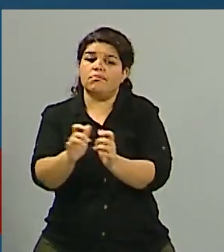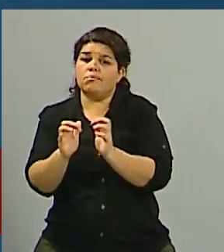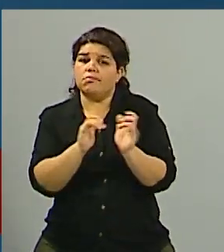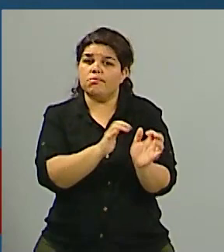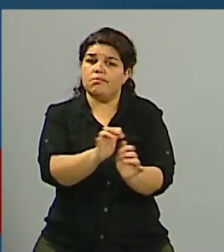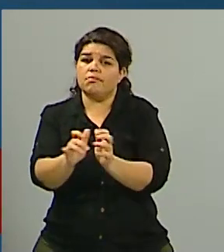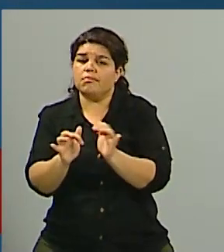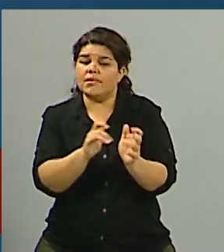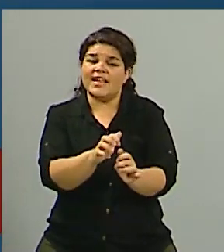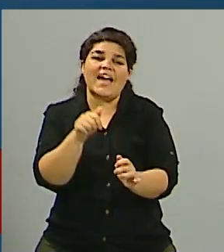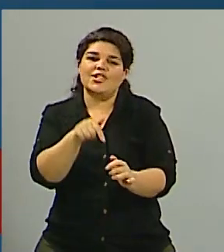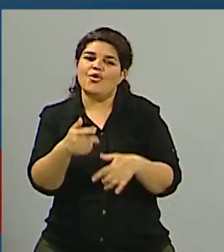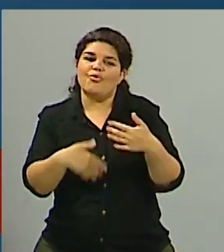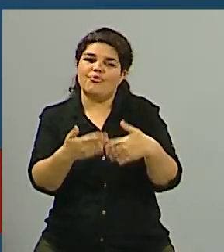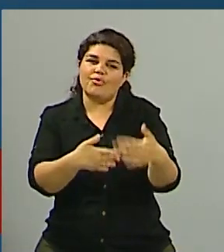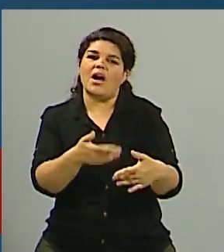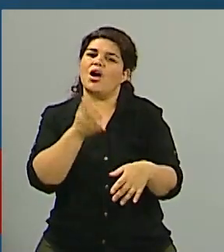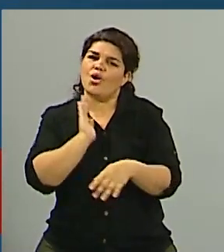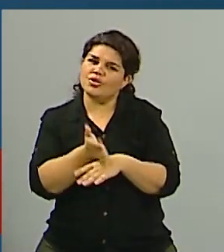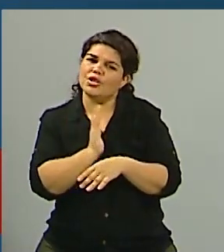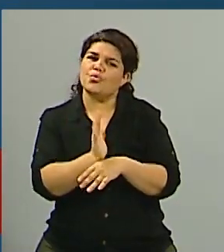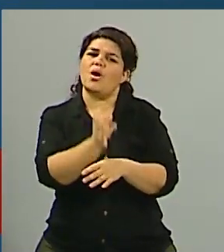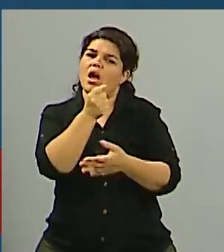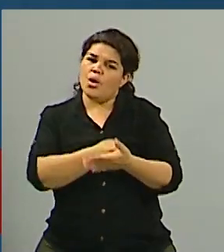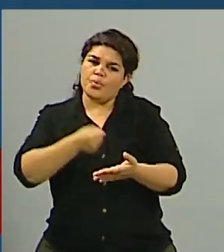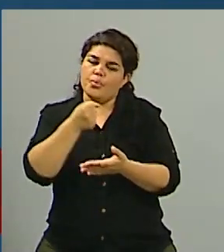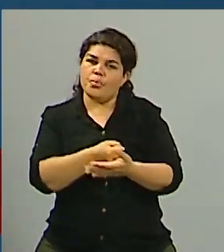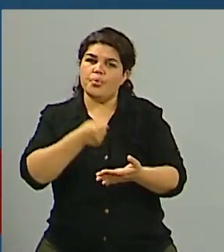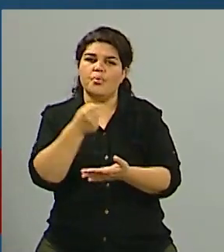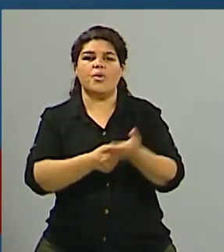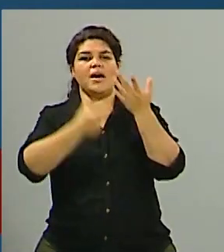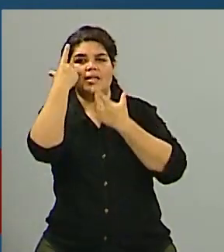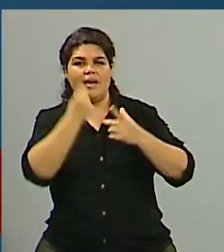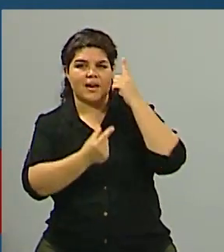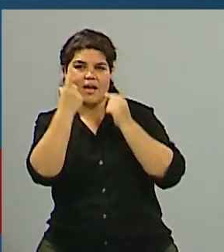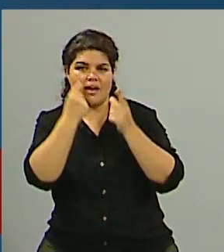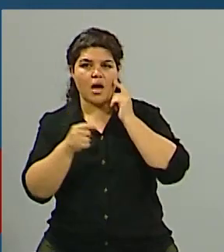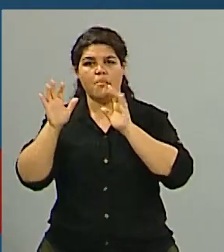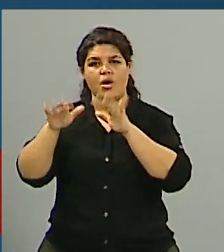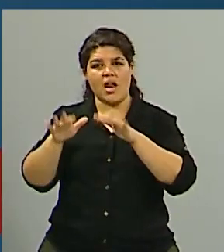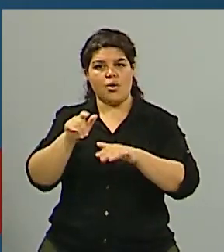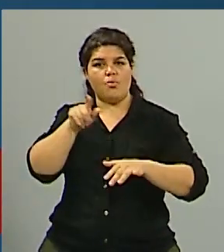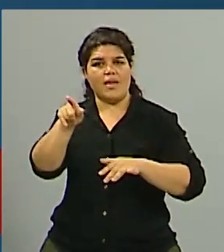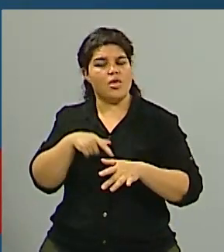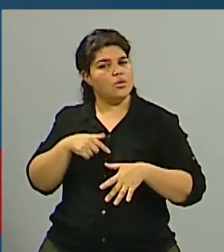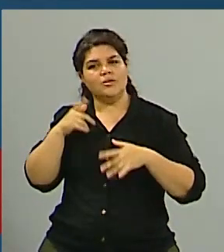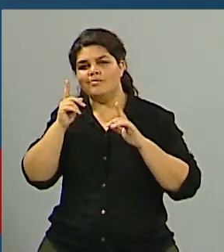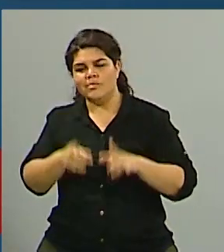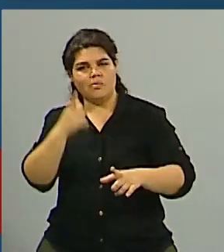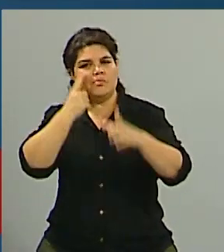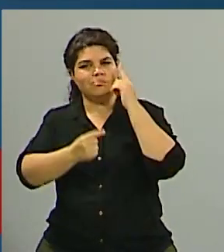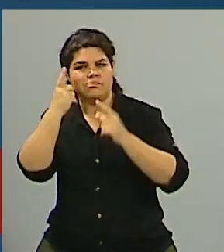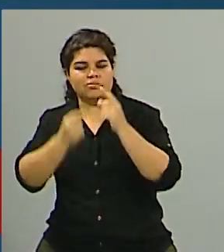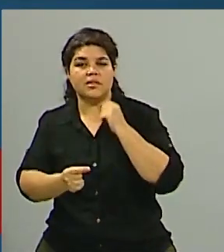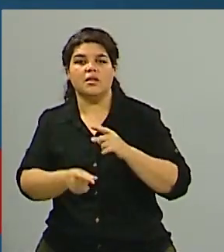reclamo, de persistencia en nuestro reclamo al Reino Unido y hay que buscar apoyo de la comunidad